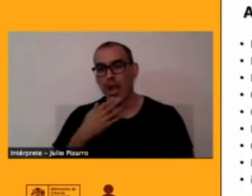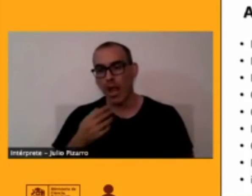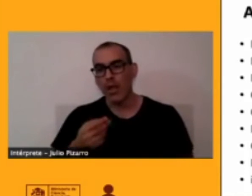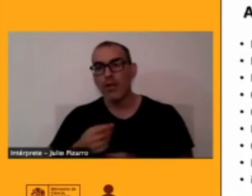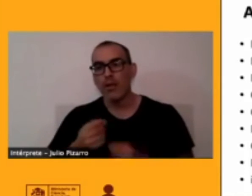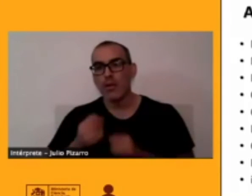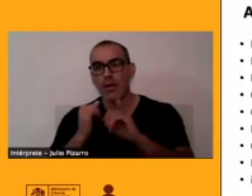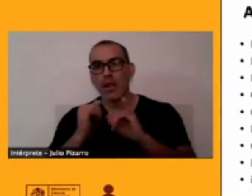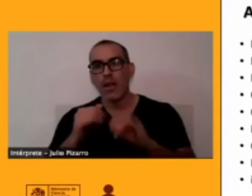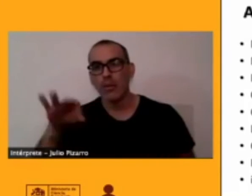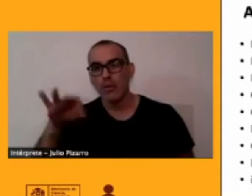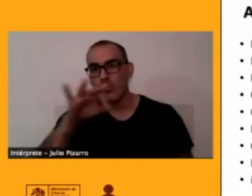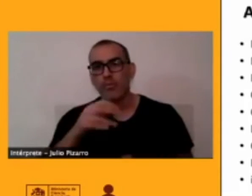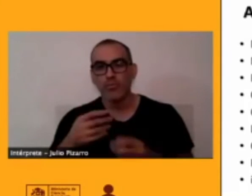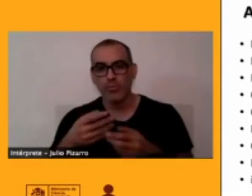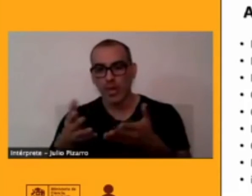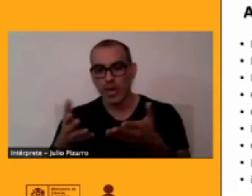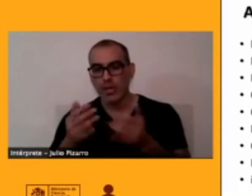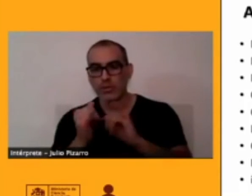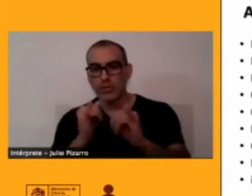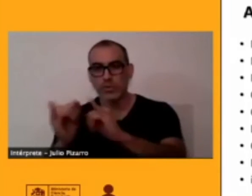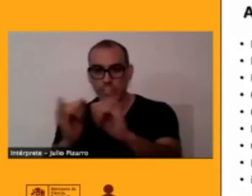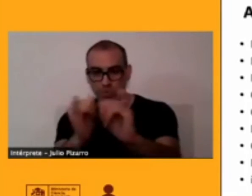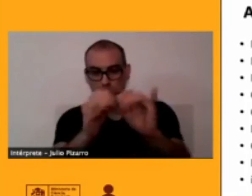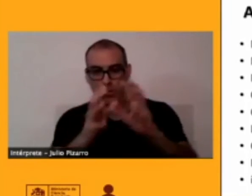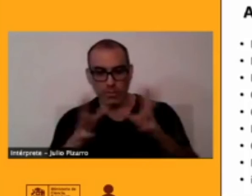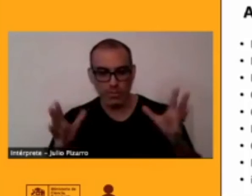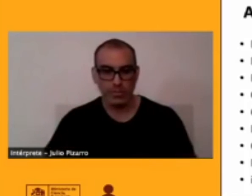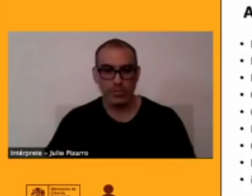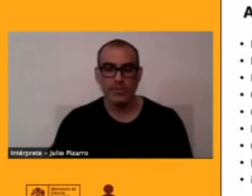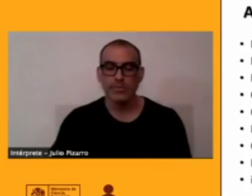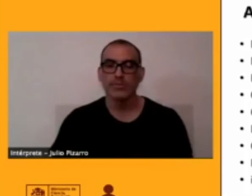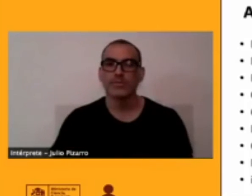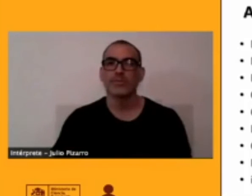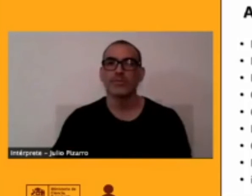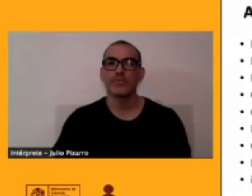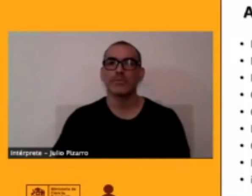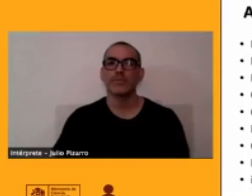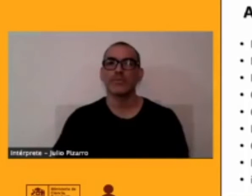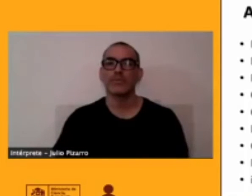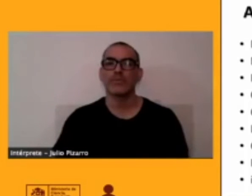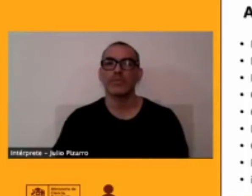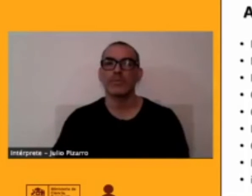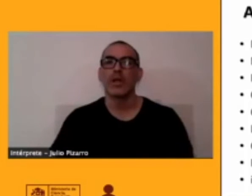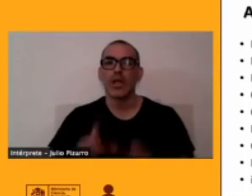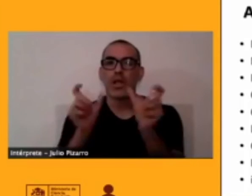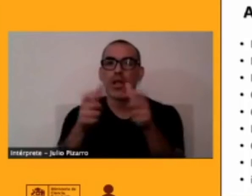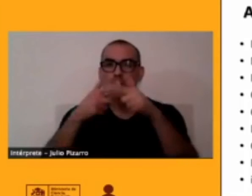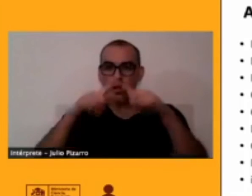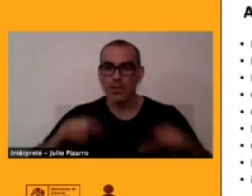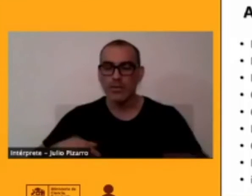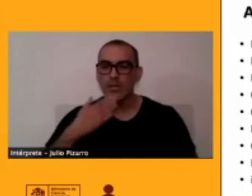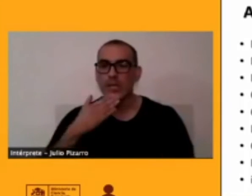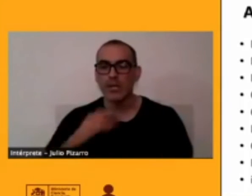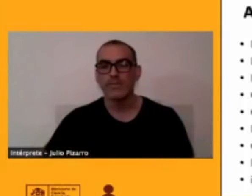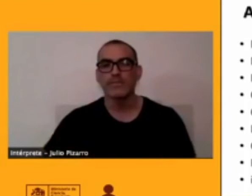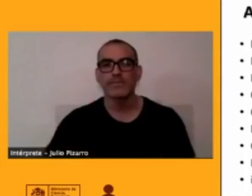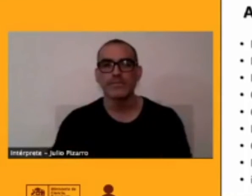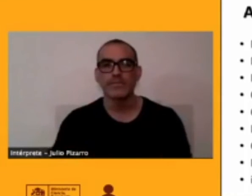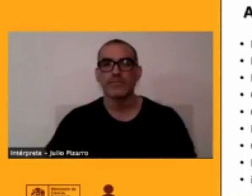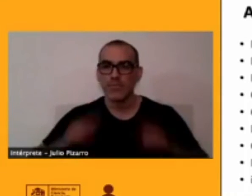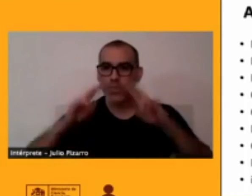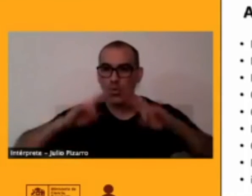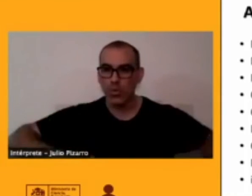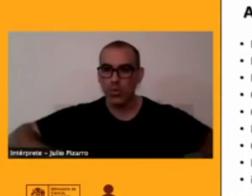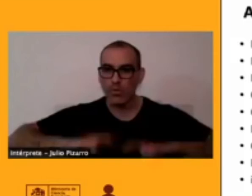pero también hay muchas publicaciones de los cultores tradicionales y desde el concepto público e investigaciones que cada